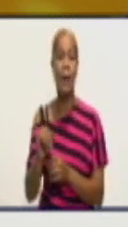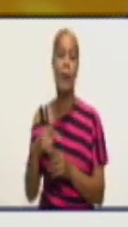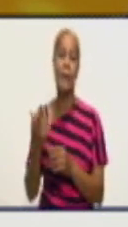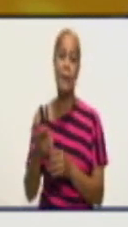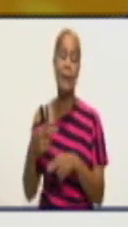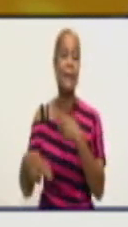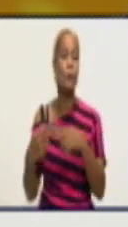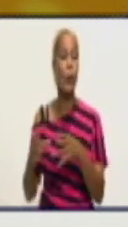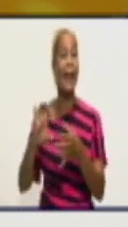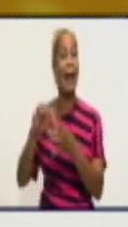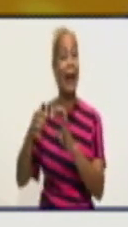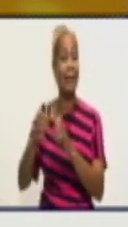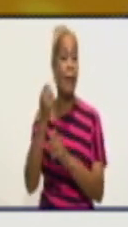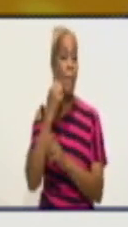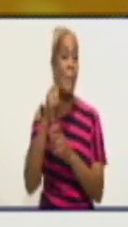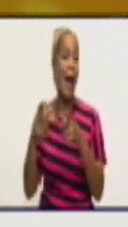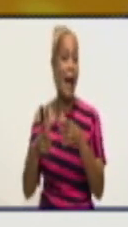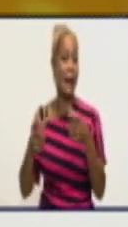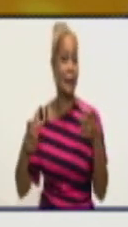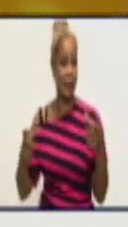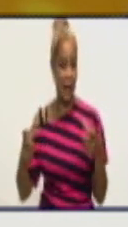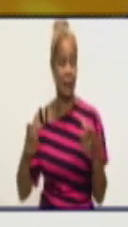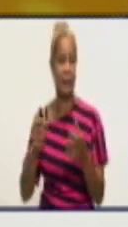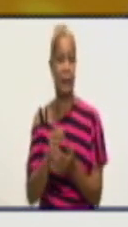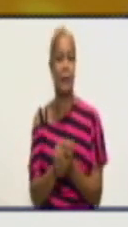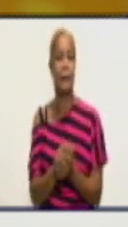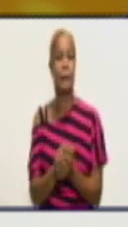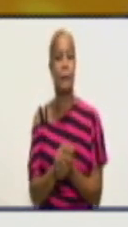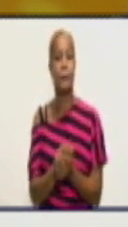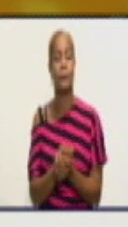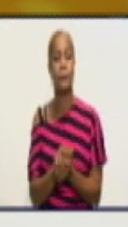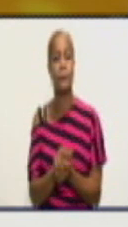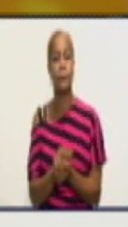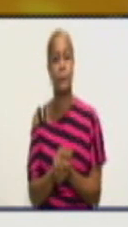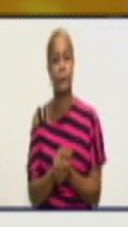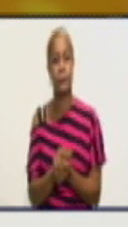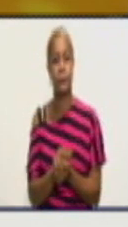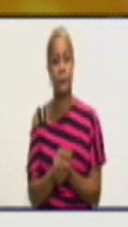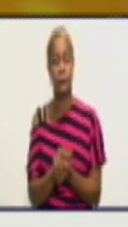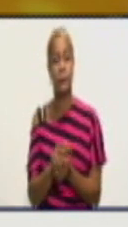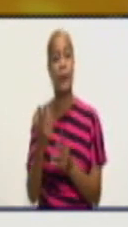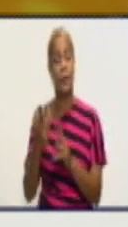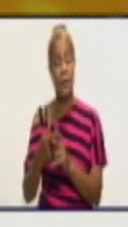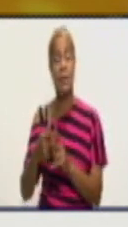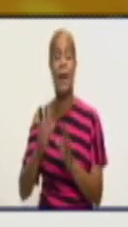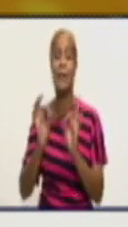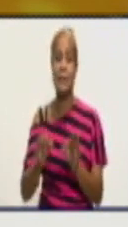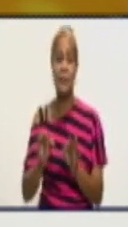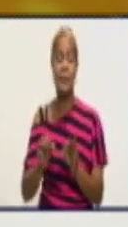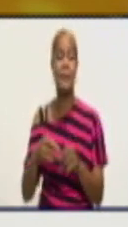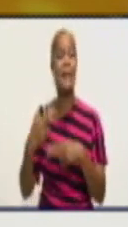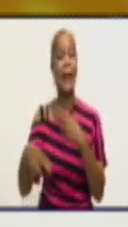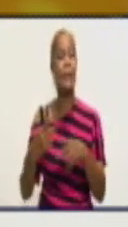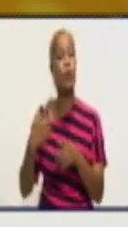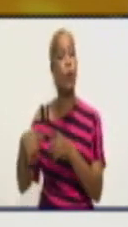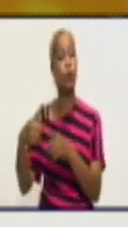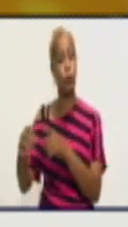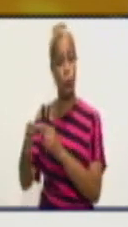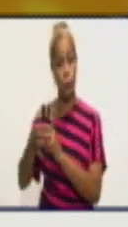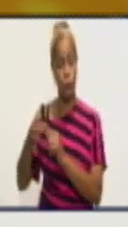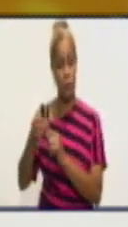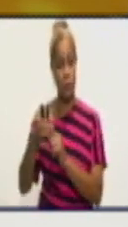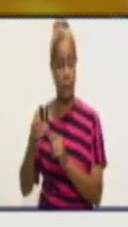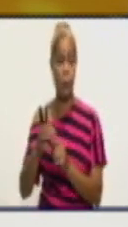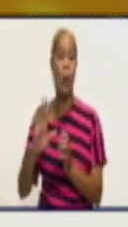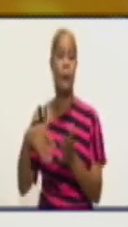enfermedad. De igual manera, así se ha producido en el resto de estos municipios. Estos municipios, las